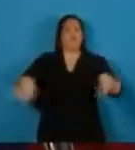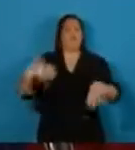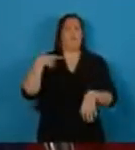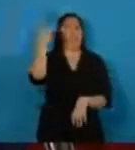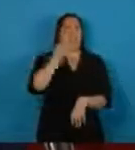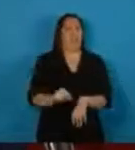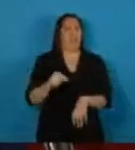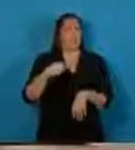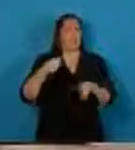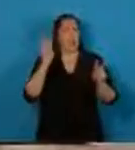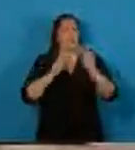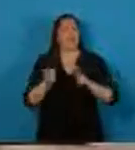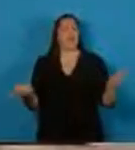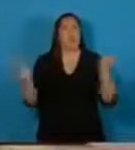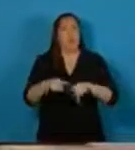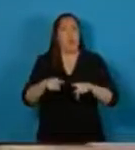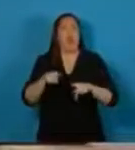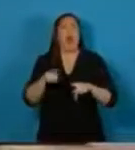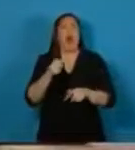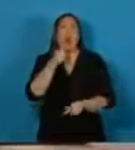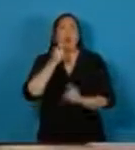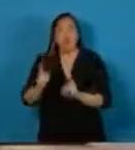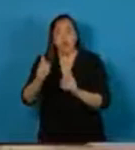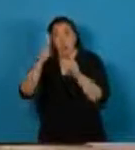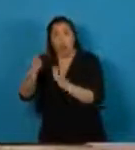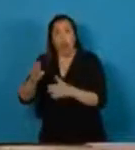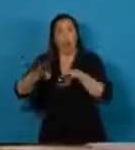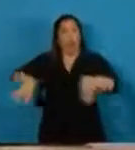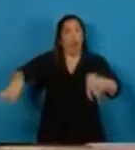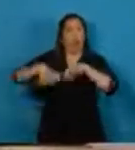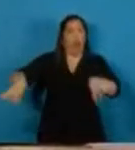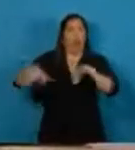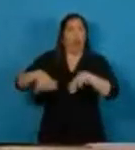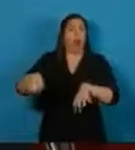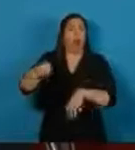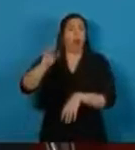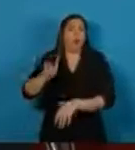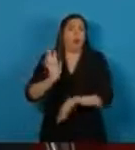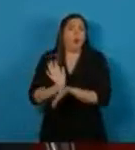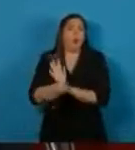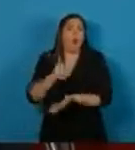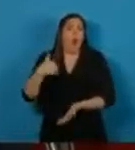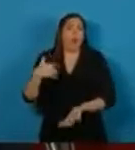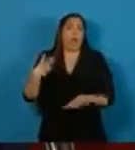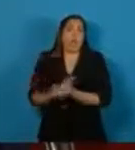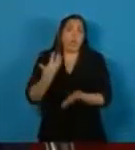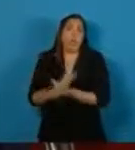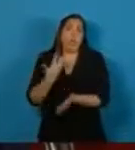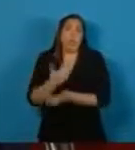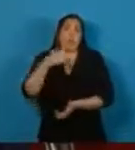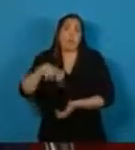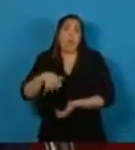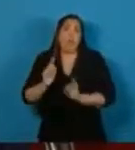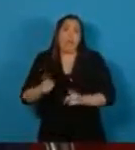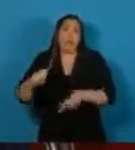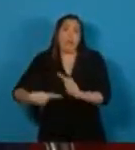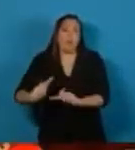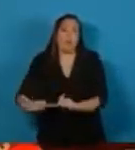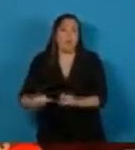apostar a que esas heridas sigan sangrando. Actuar de ese modo sería lo mismo que empujarnos al abismo.